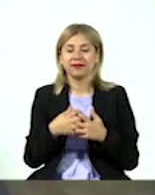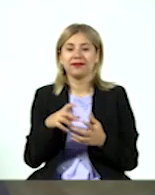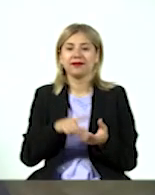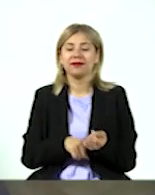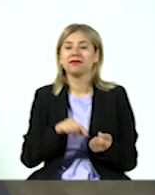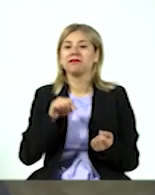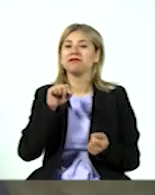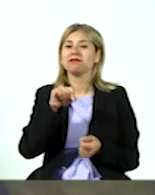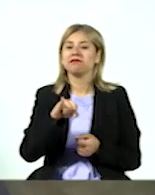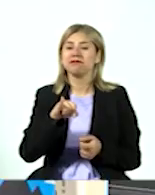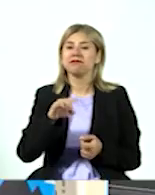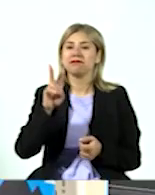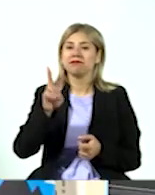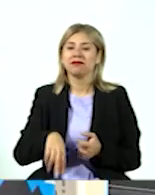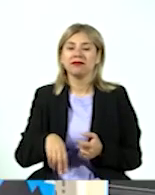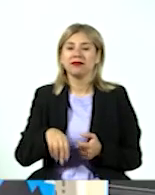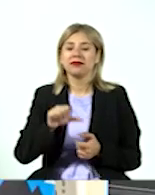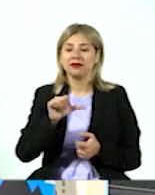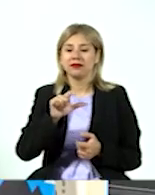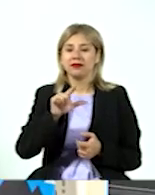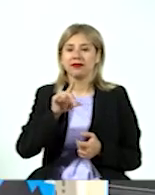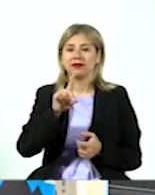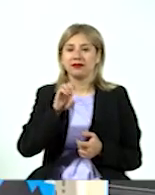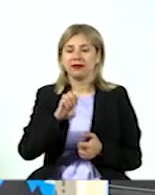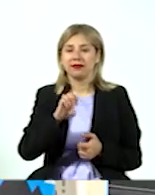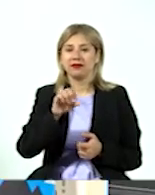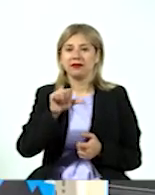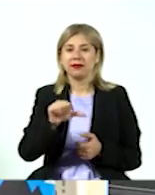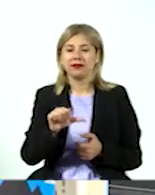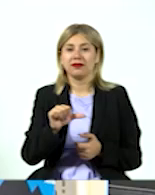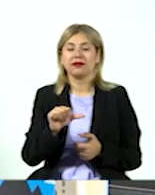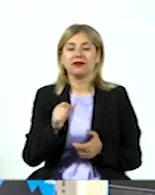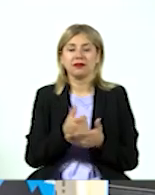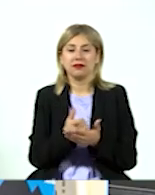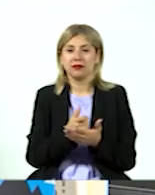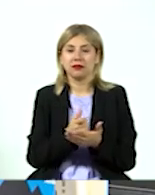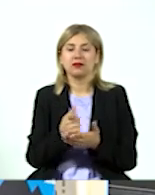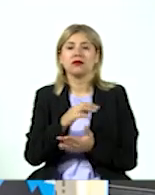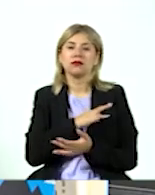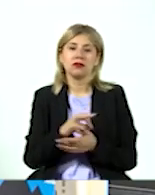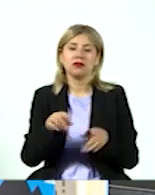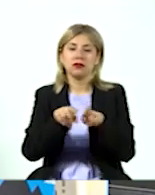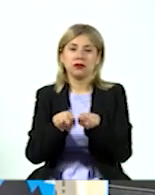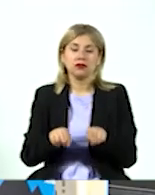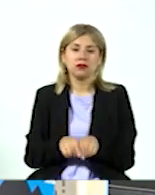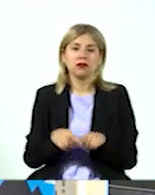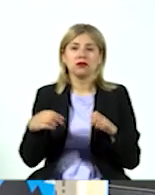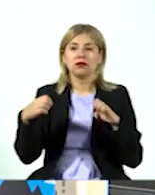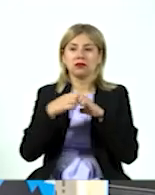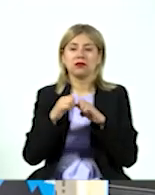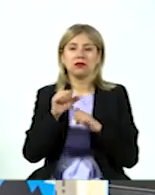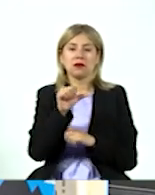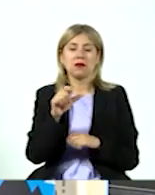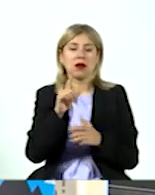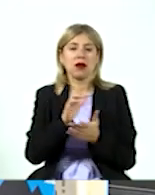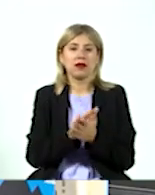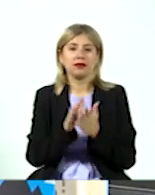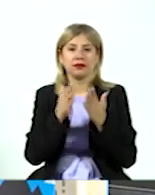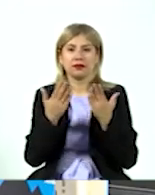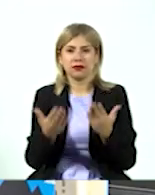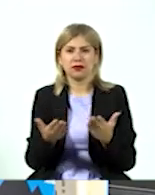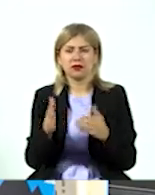y fíjate que la Aldea Financiera nace también junto con la pandemia, podríamos decir que nacen al mismo tiempo la idea del libro y Aldea Financiera,